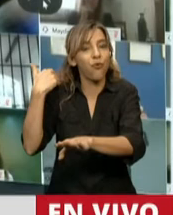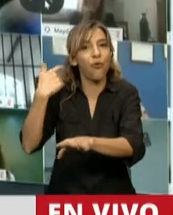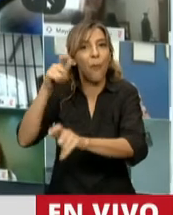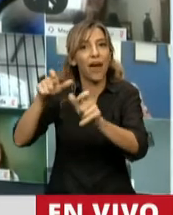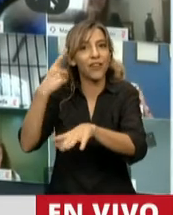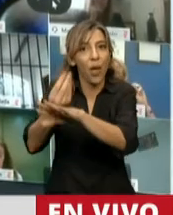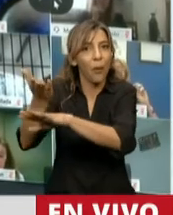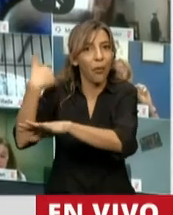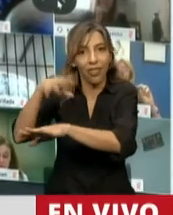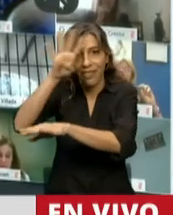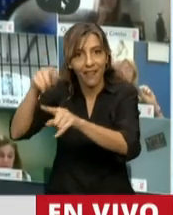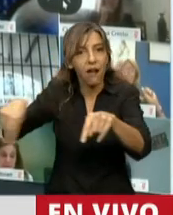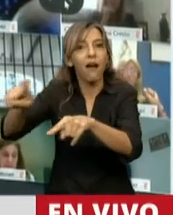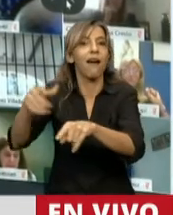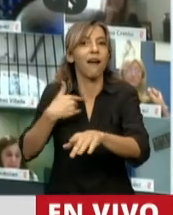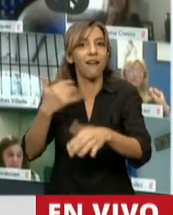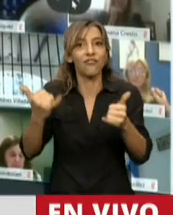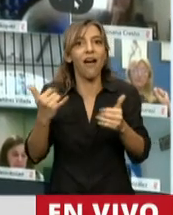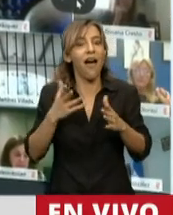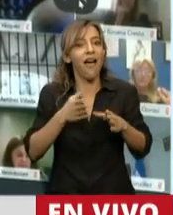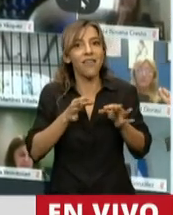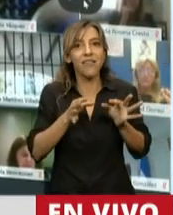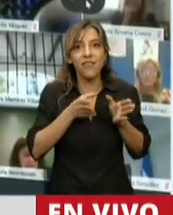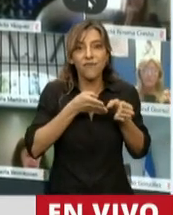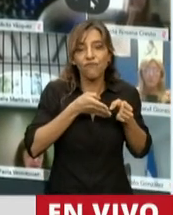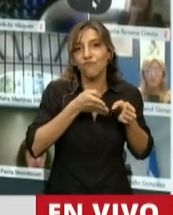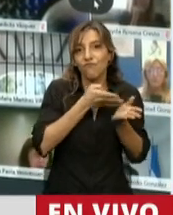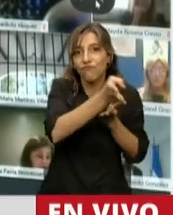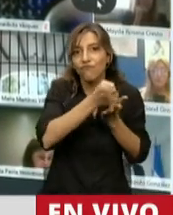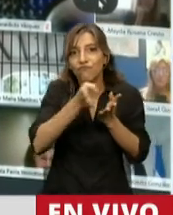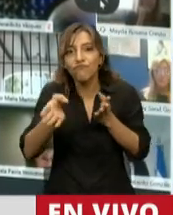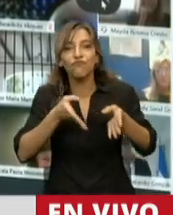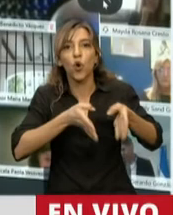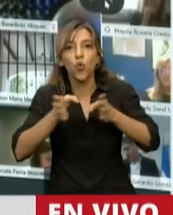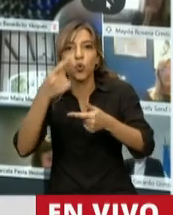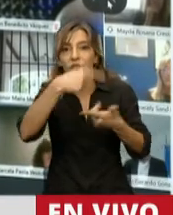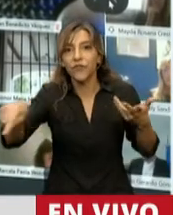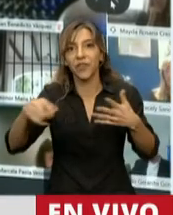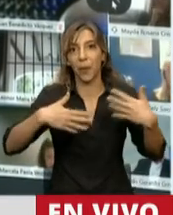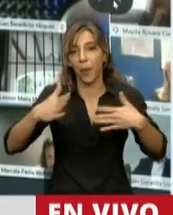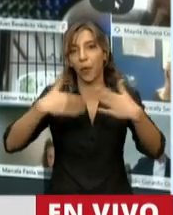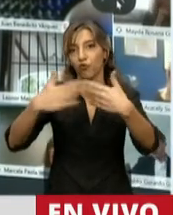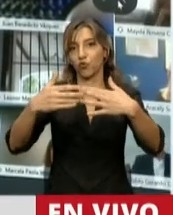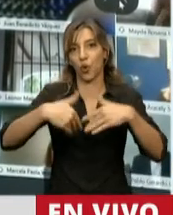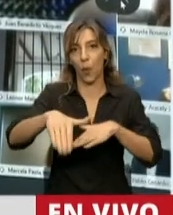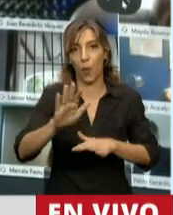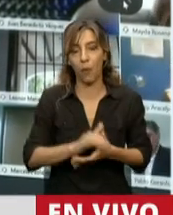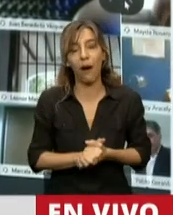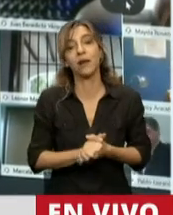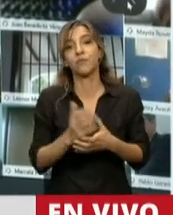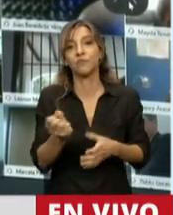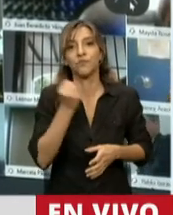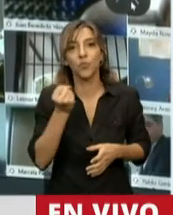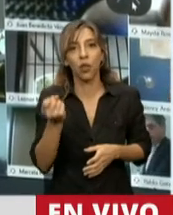señor presidente. Celebro el tema del interzafra, que es muy importante para nosotros que tenemos los ingresos en Carero, acá en el norte,